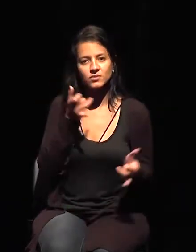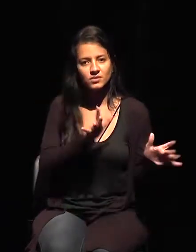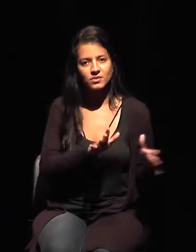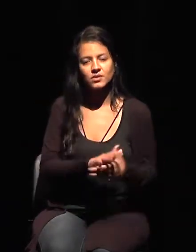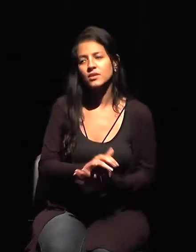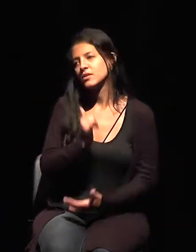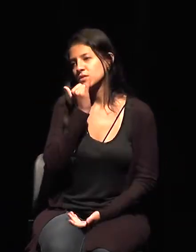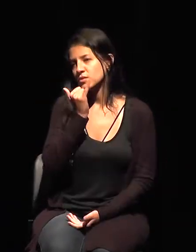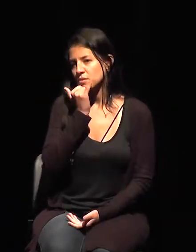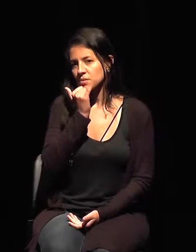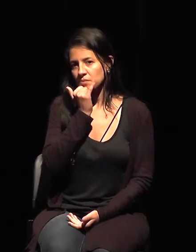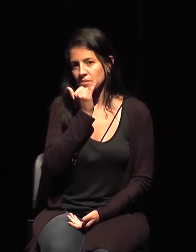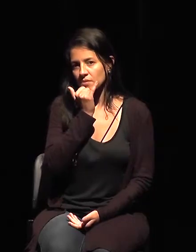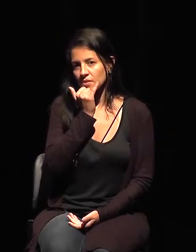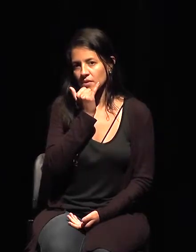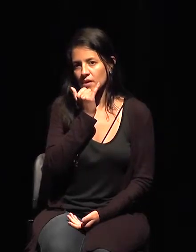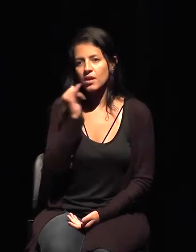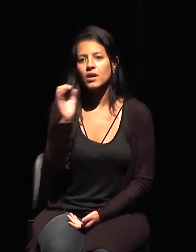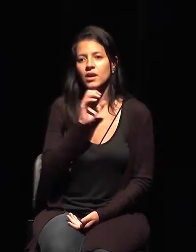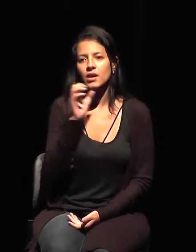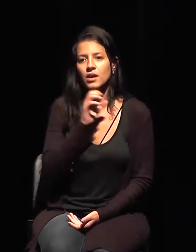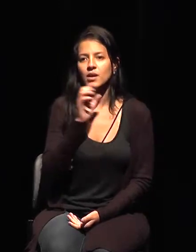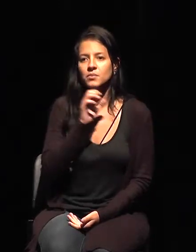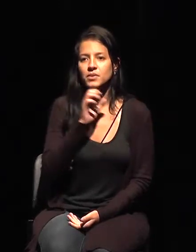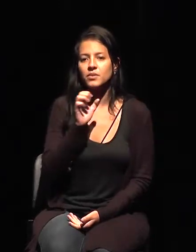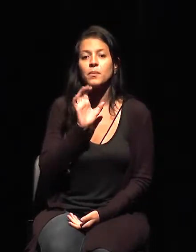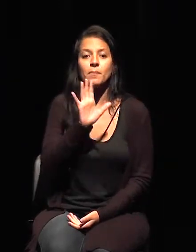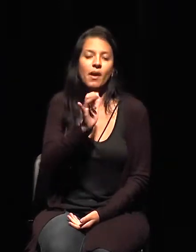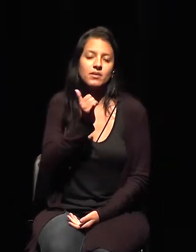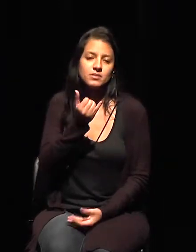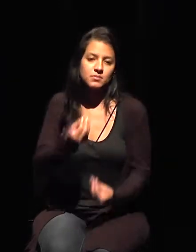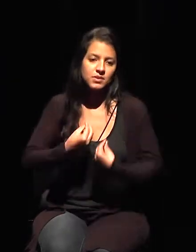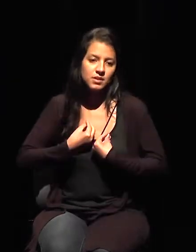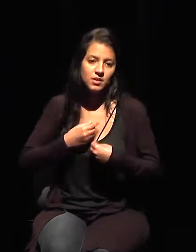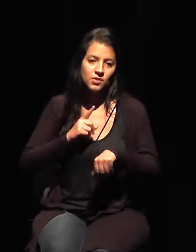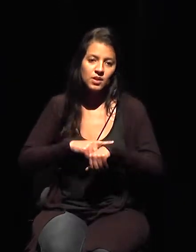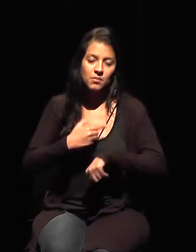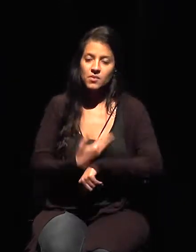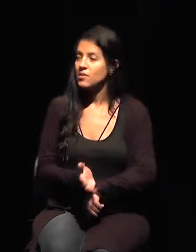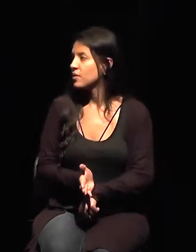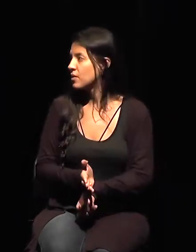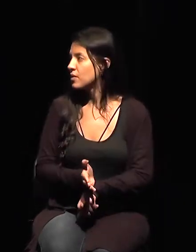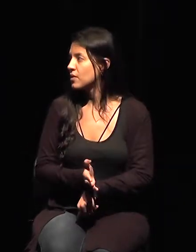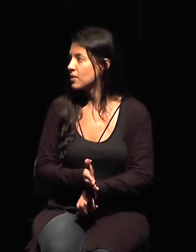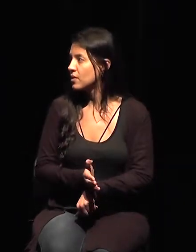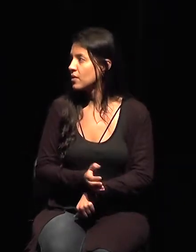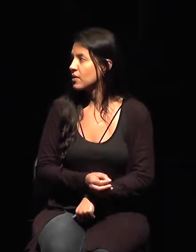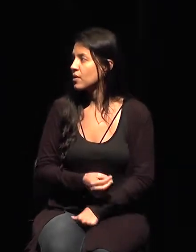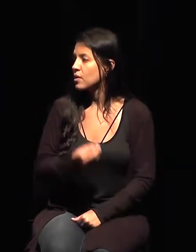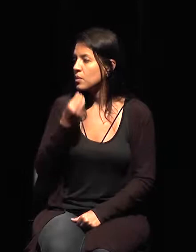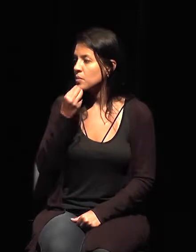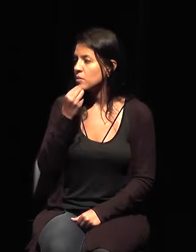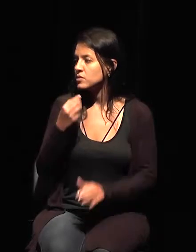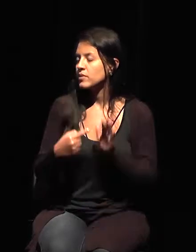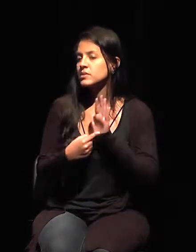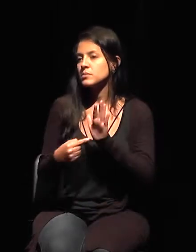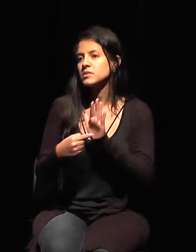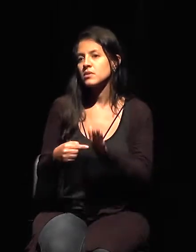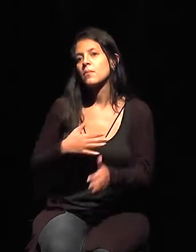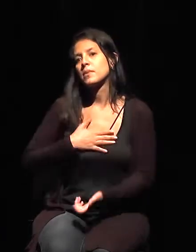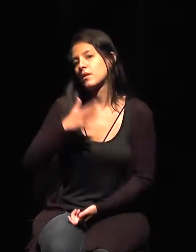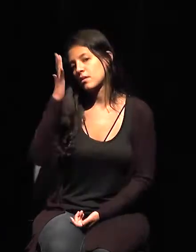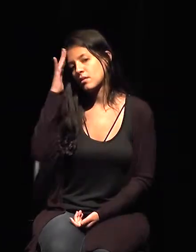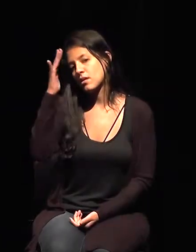pero en fin, como me habían dado un poquito más de tiempo, todavía hice la presentación, la idea más que nada, era comentarles sobre algunas